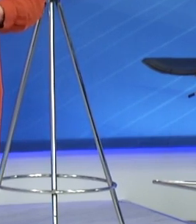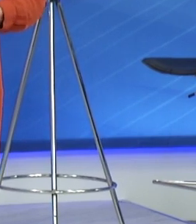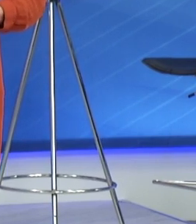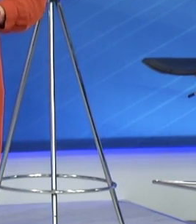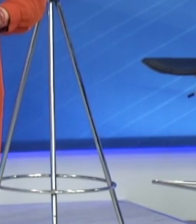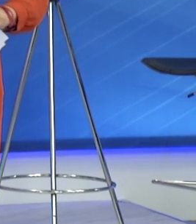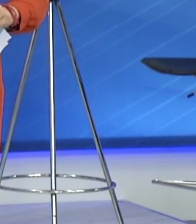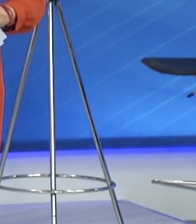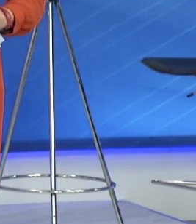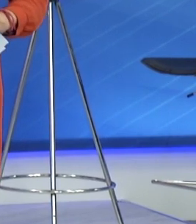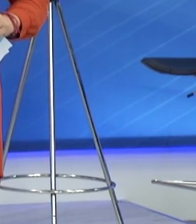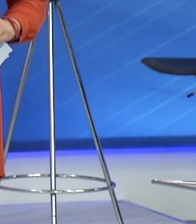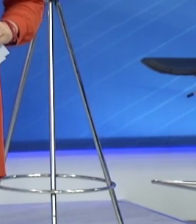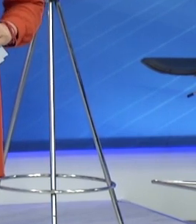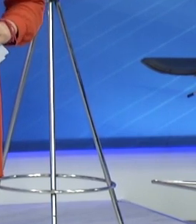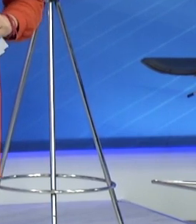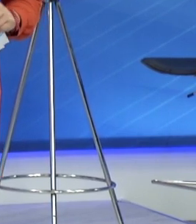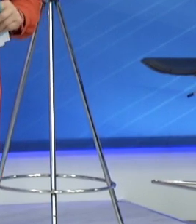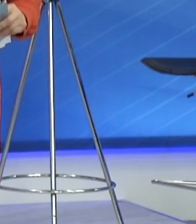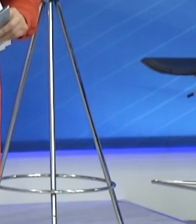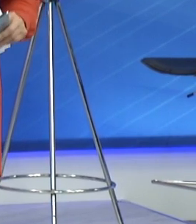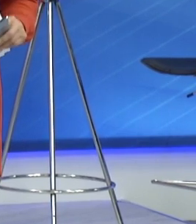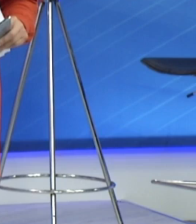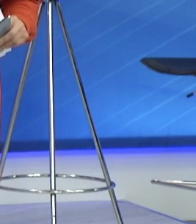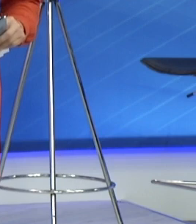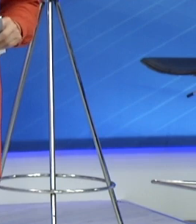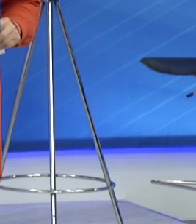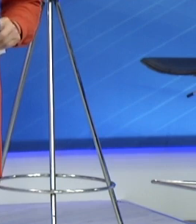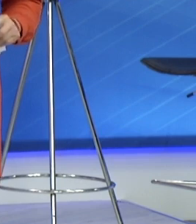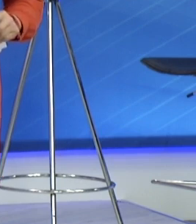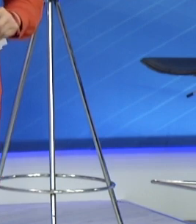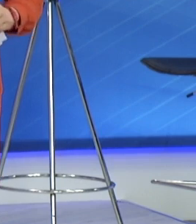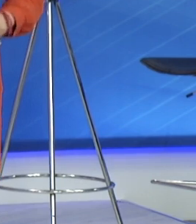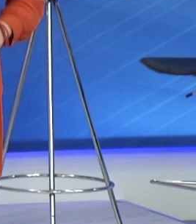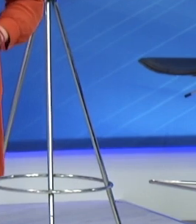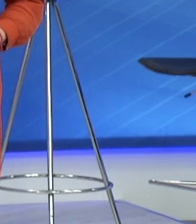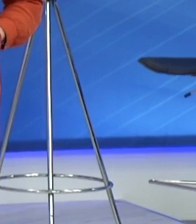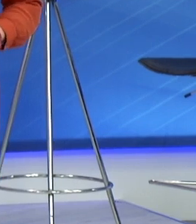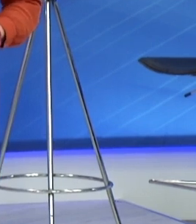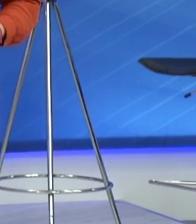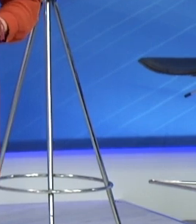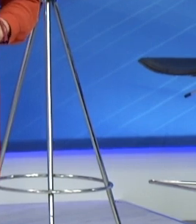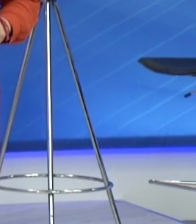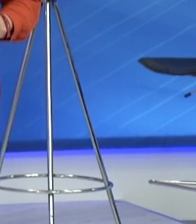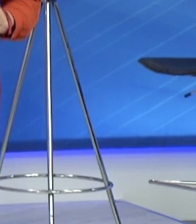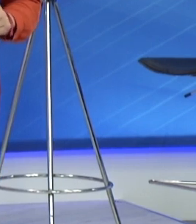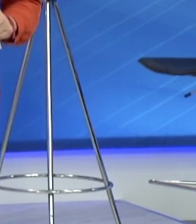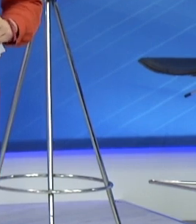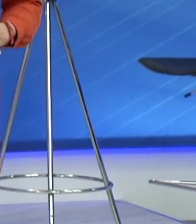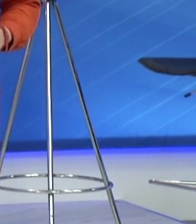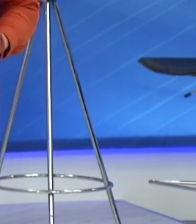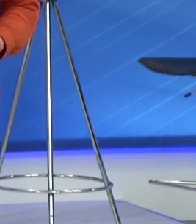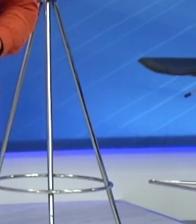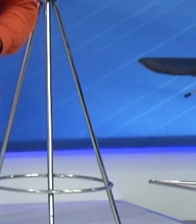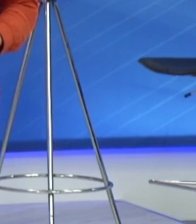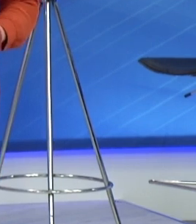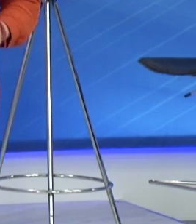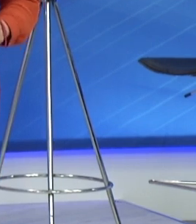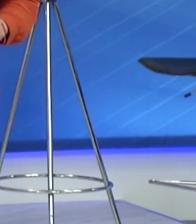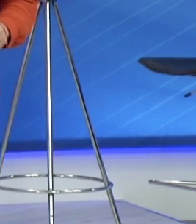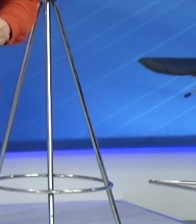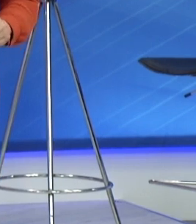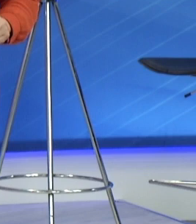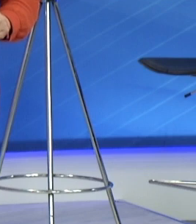realicen la prueba, que salgan positivo y que sean asintomáticos, no contagien. Por eso es que es importante que